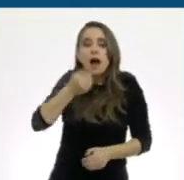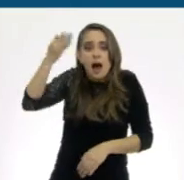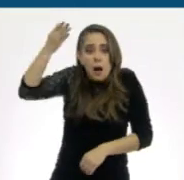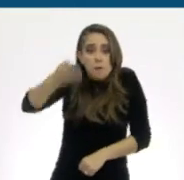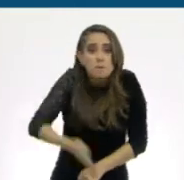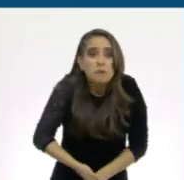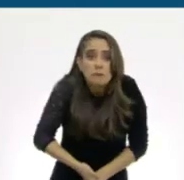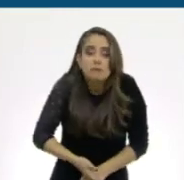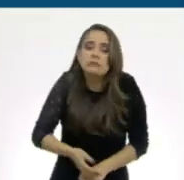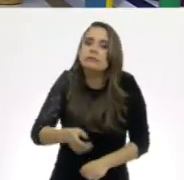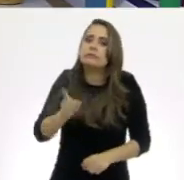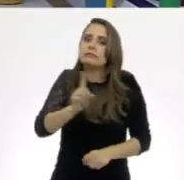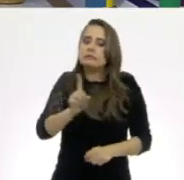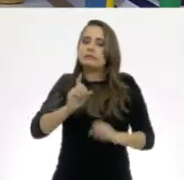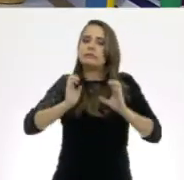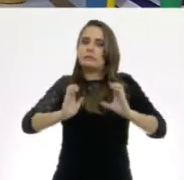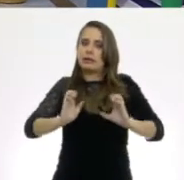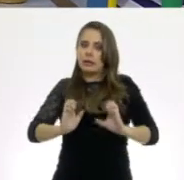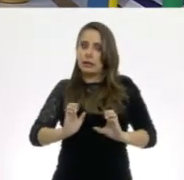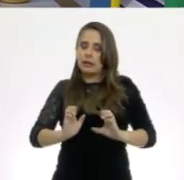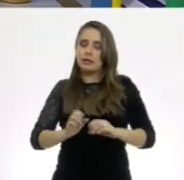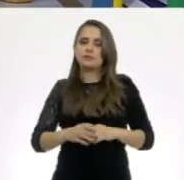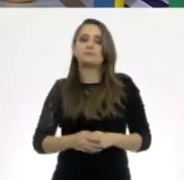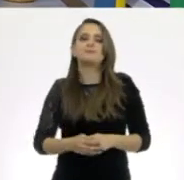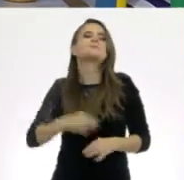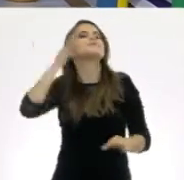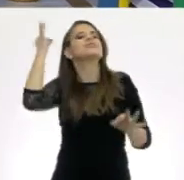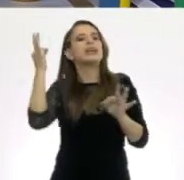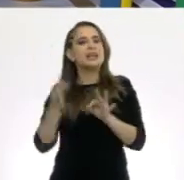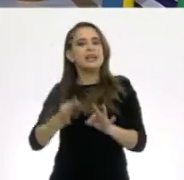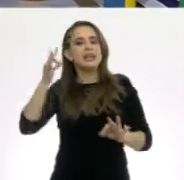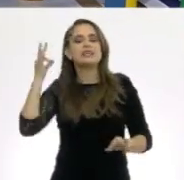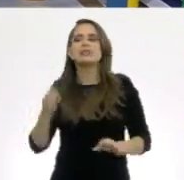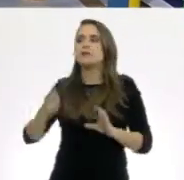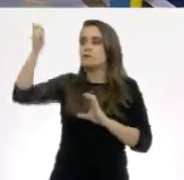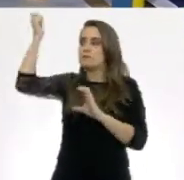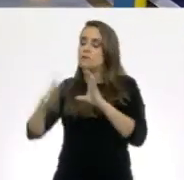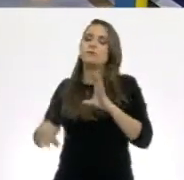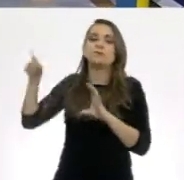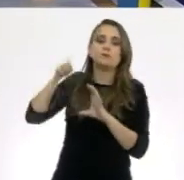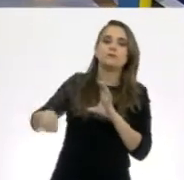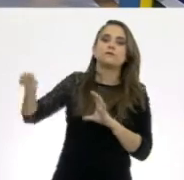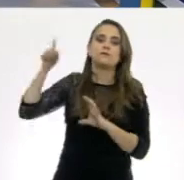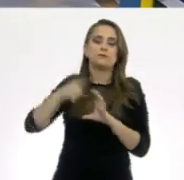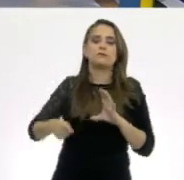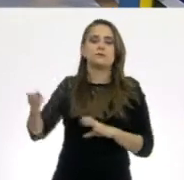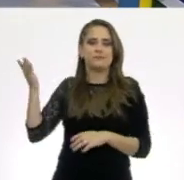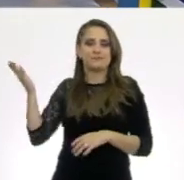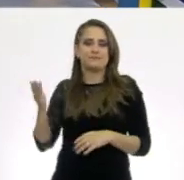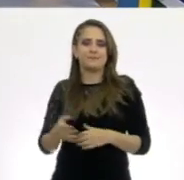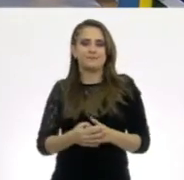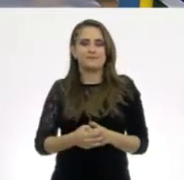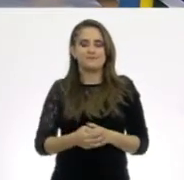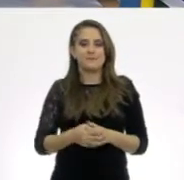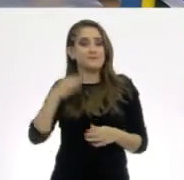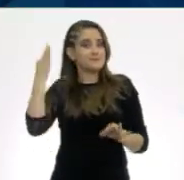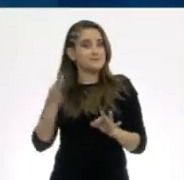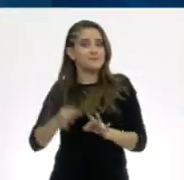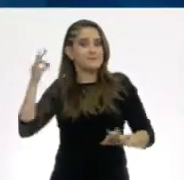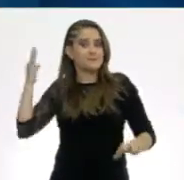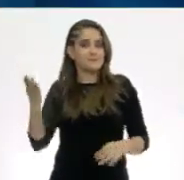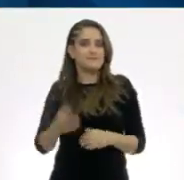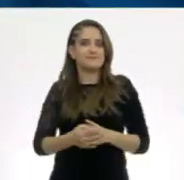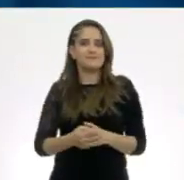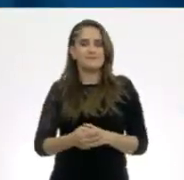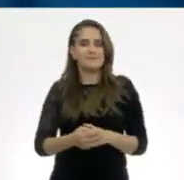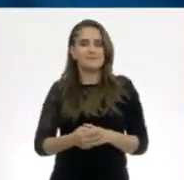Mucho cuidado. Muy bien. ¡Listos! Vamos a girar nuestra ruleta. ¿Listos? Sí. Y...